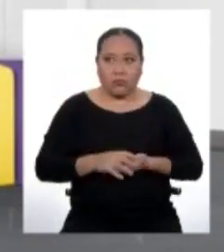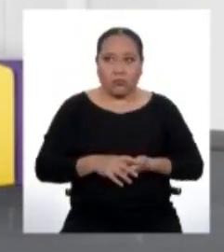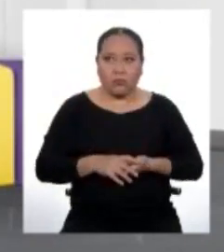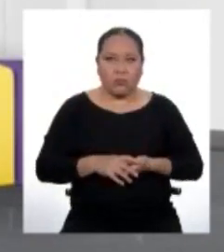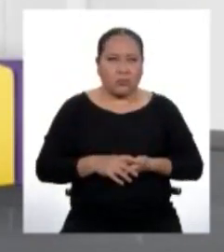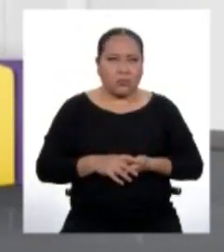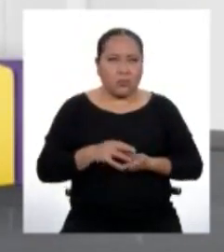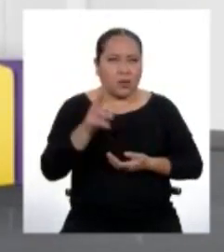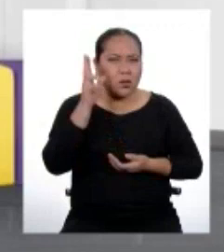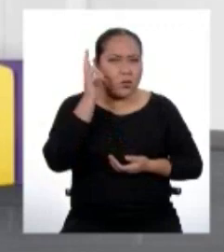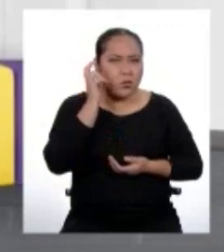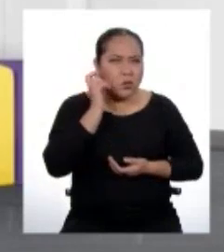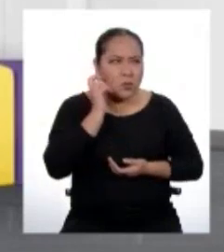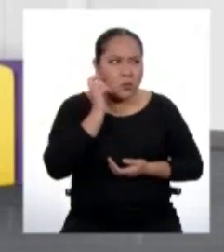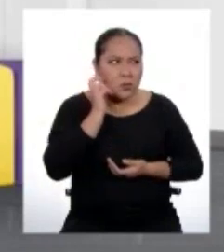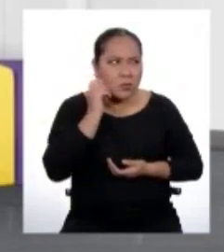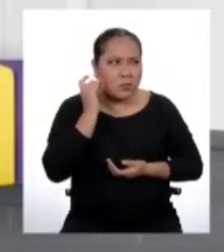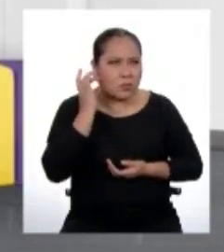¿Escuchas eso?